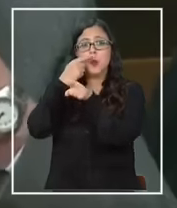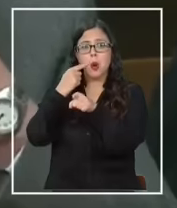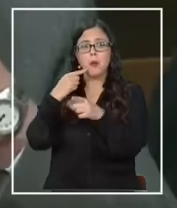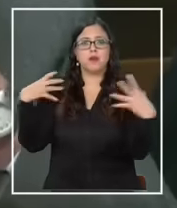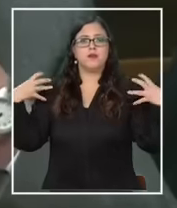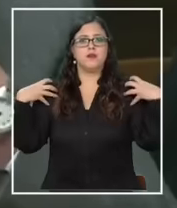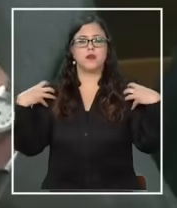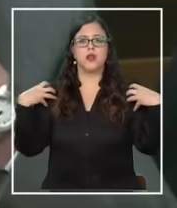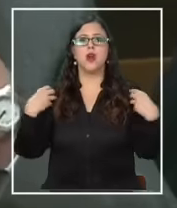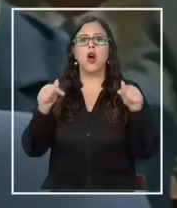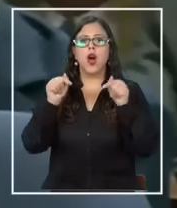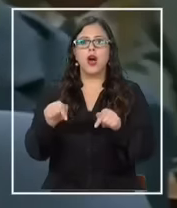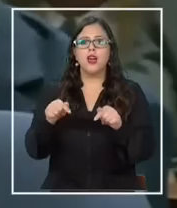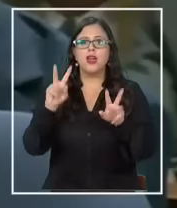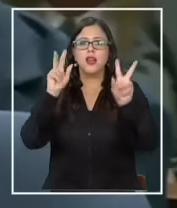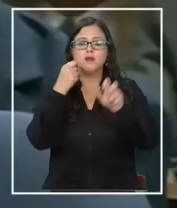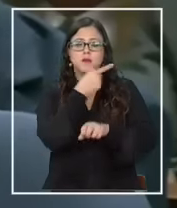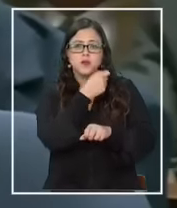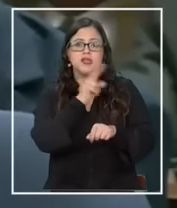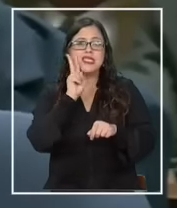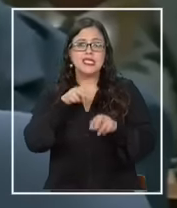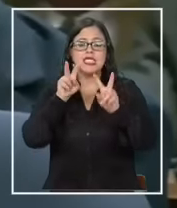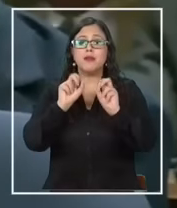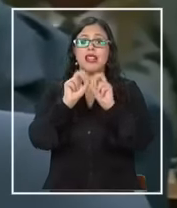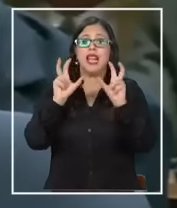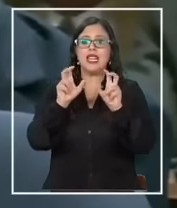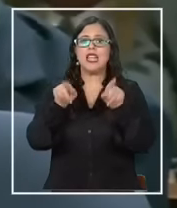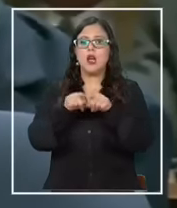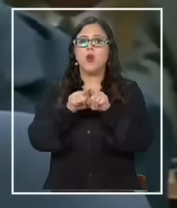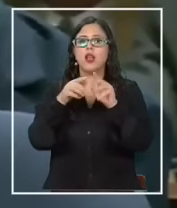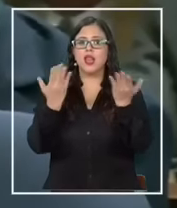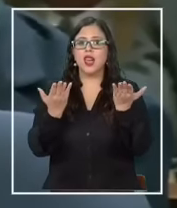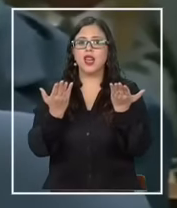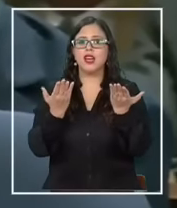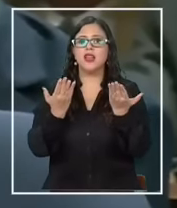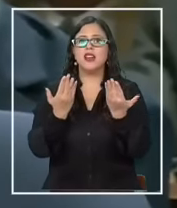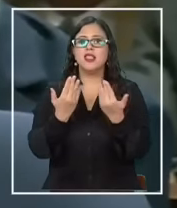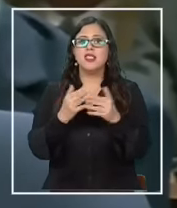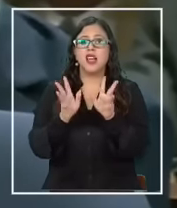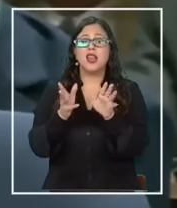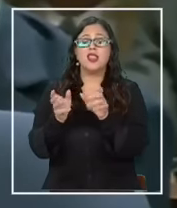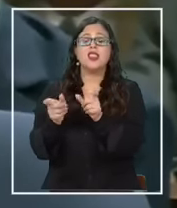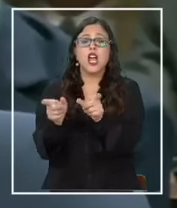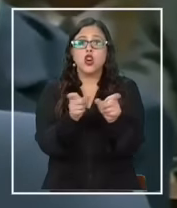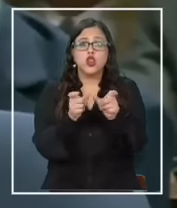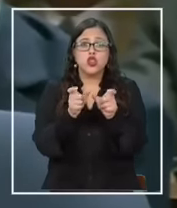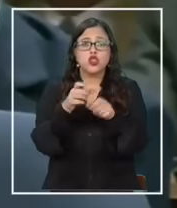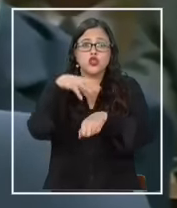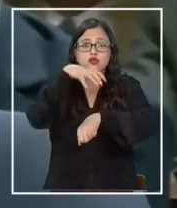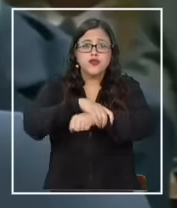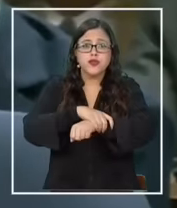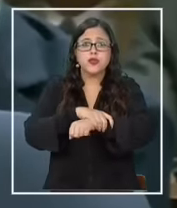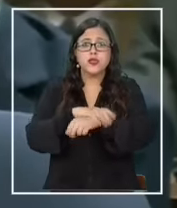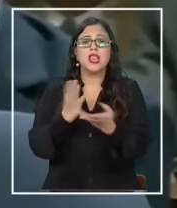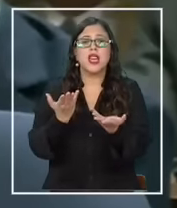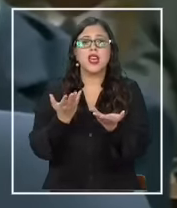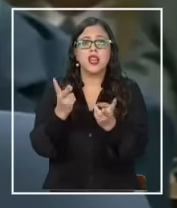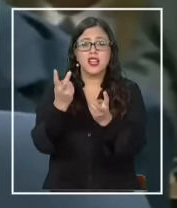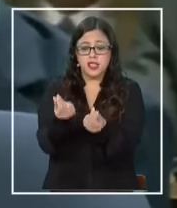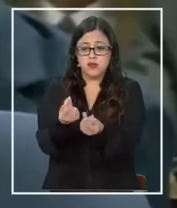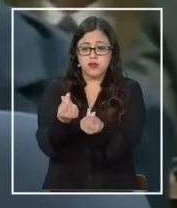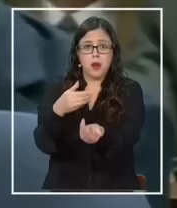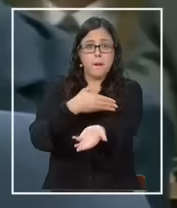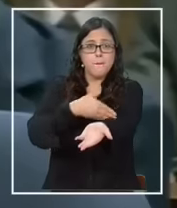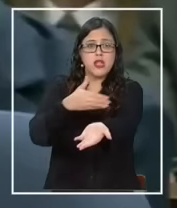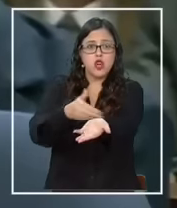Maniobra, según la acusación, que sin levantar alertas y vulnerando los controles preventivos, buscaban incorporar millonarios montos de dinero a